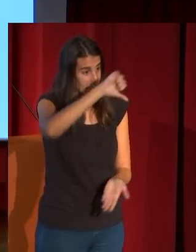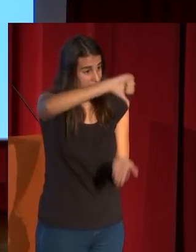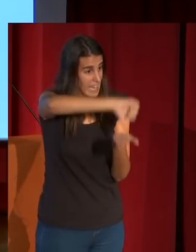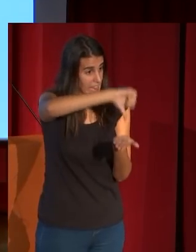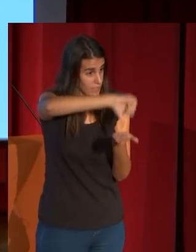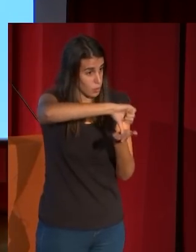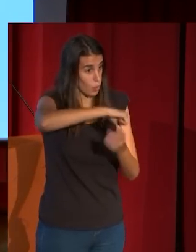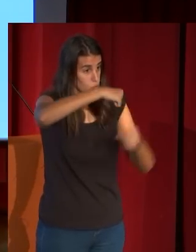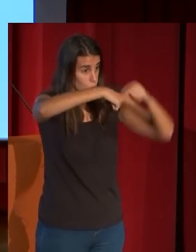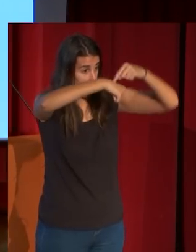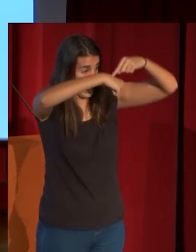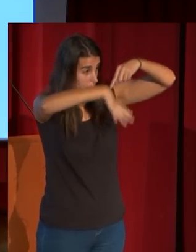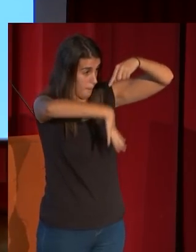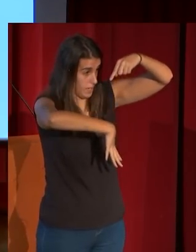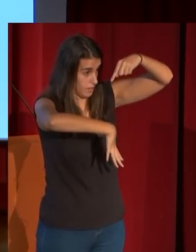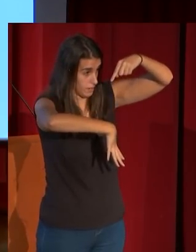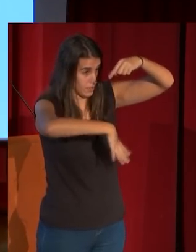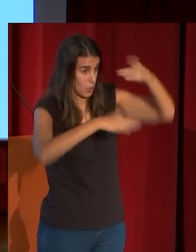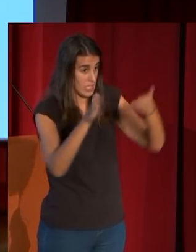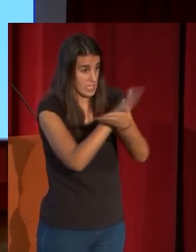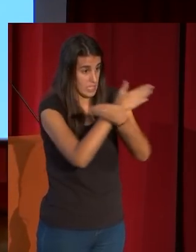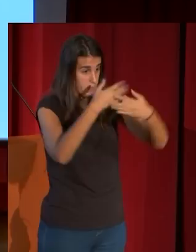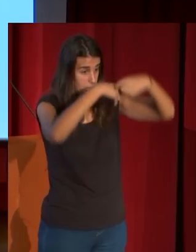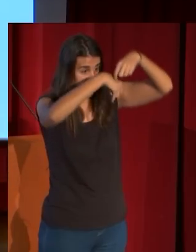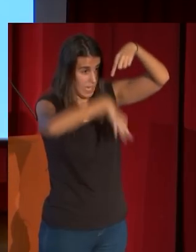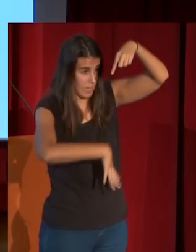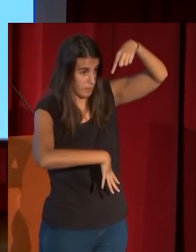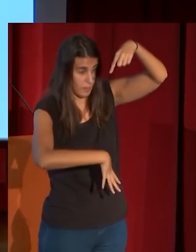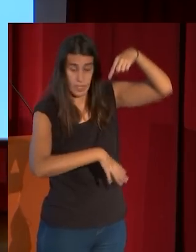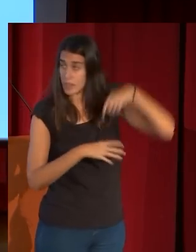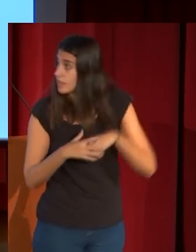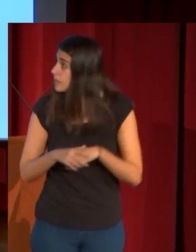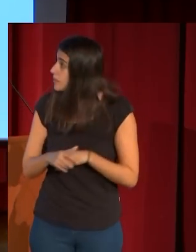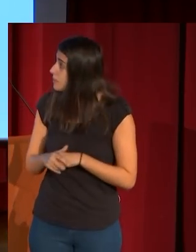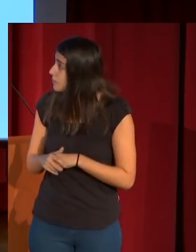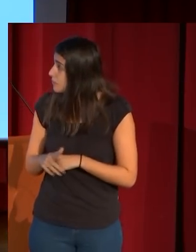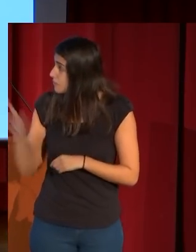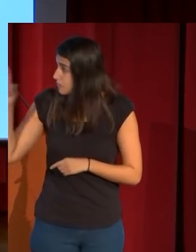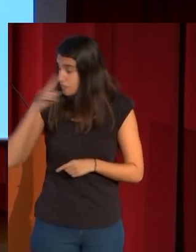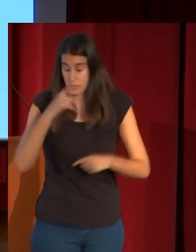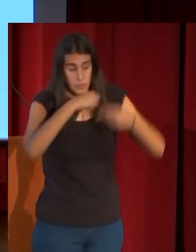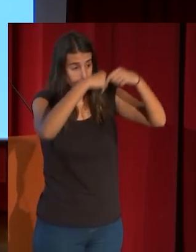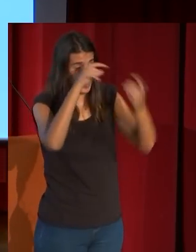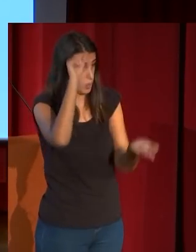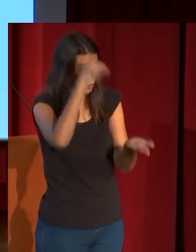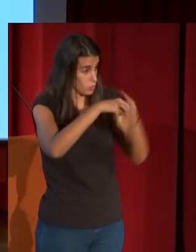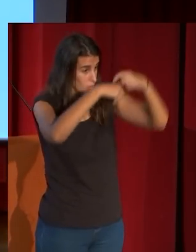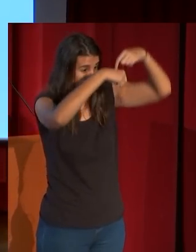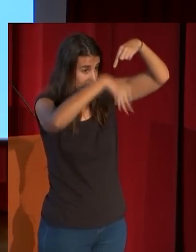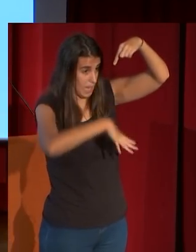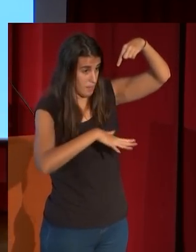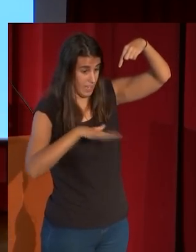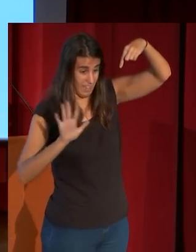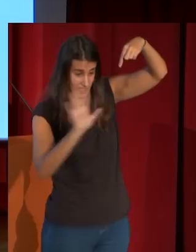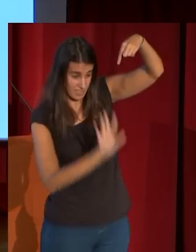lámpara, y entonces, separado de la lámpara, por eso está tan baja el friso principal, puede verse la comitiva donde